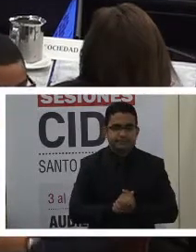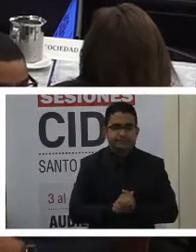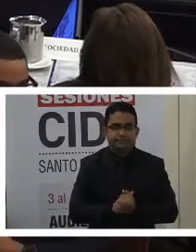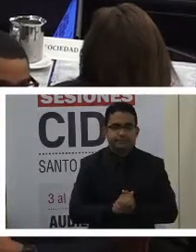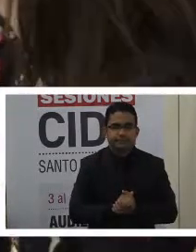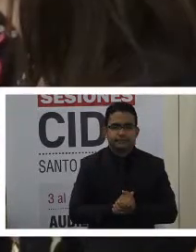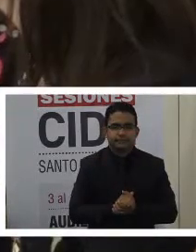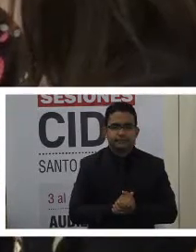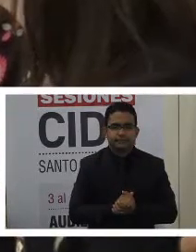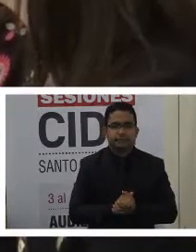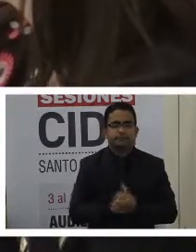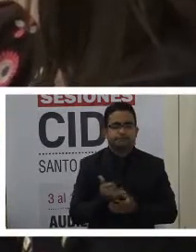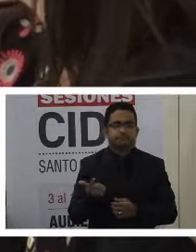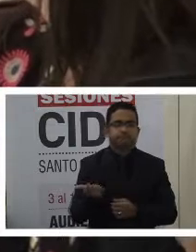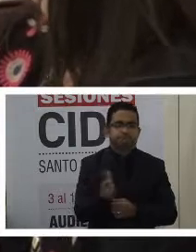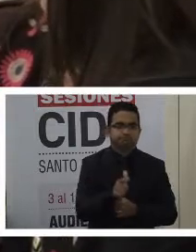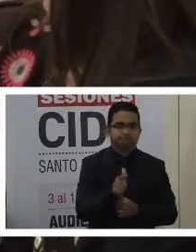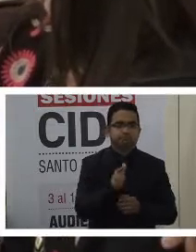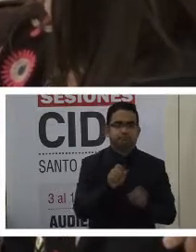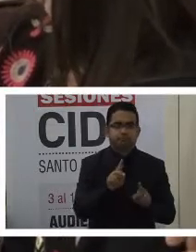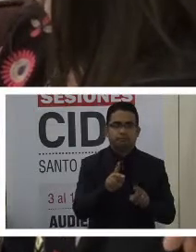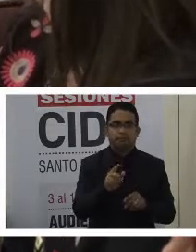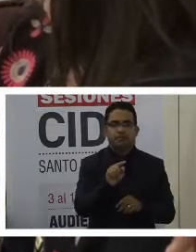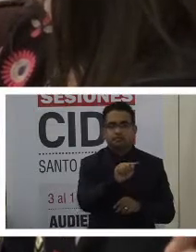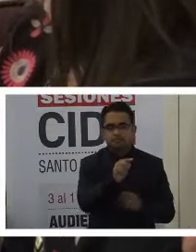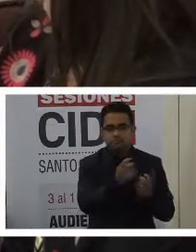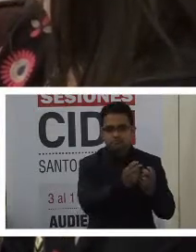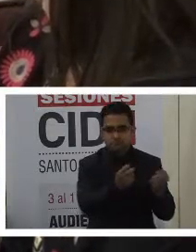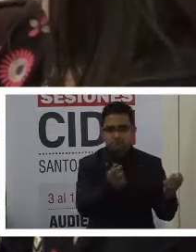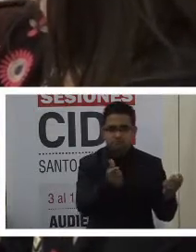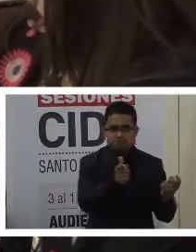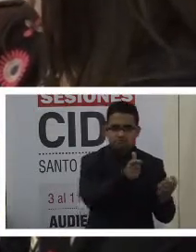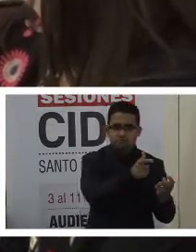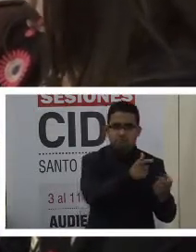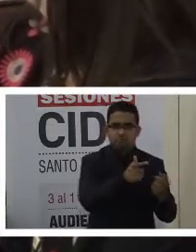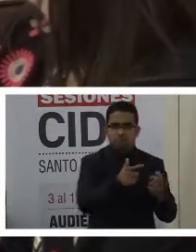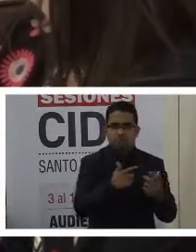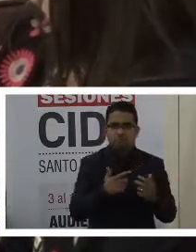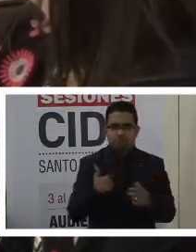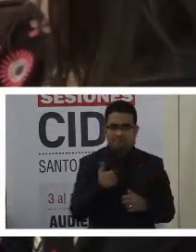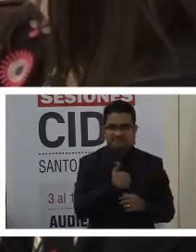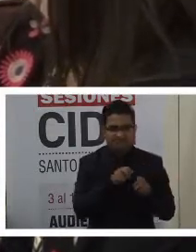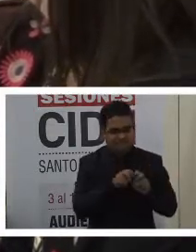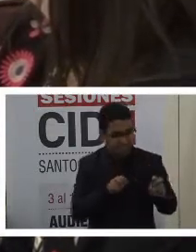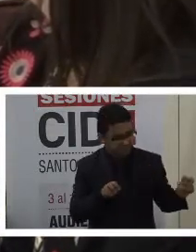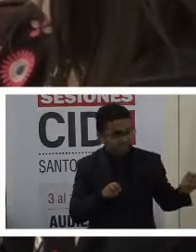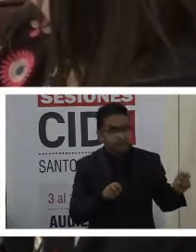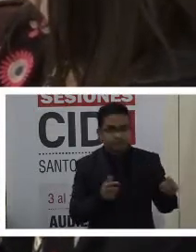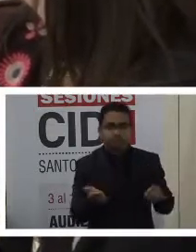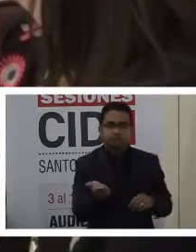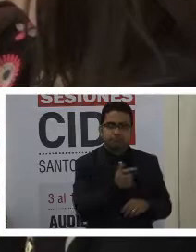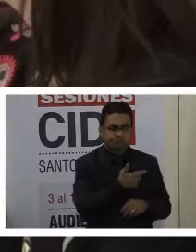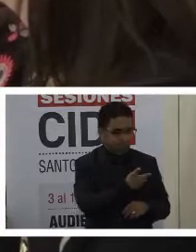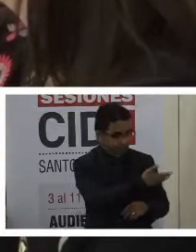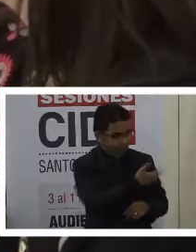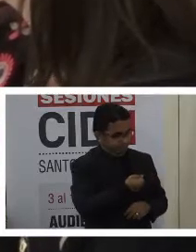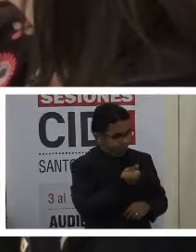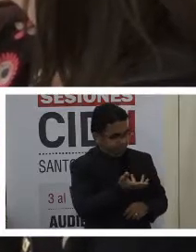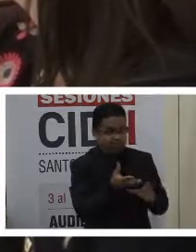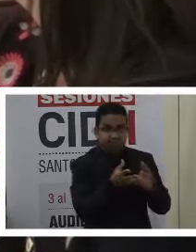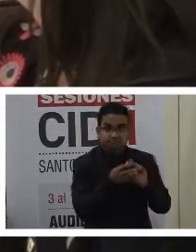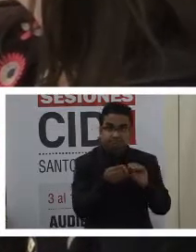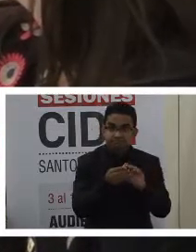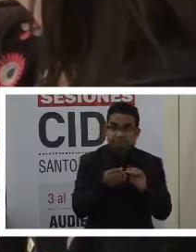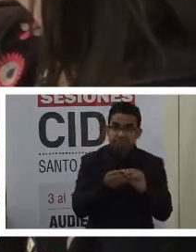la oportunidad a los colegas de la comisión para que se